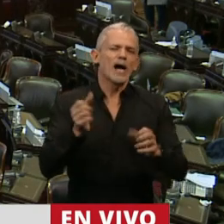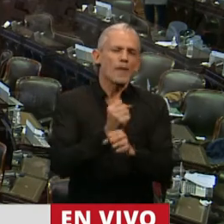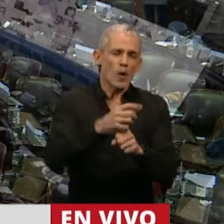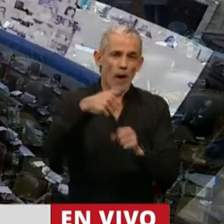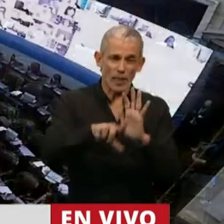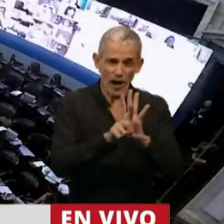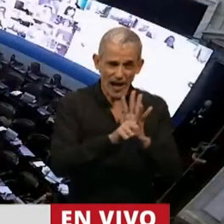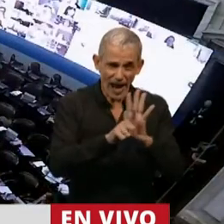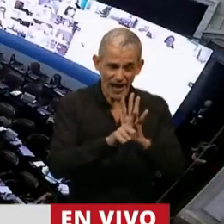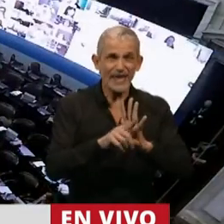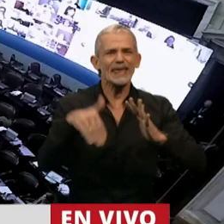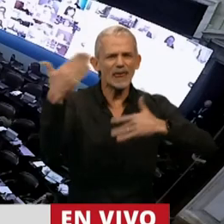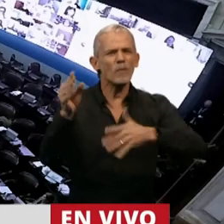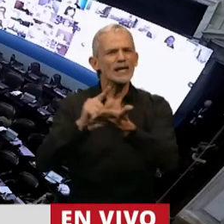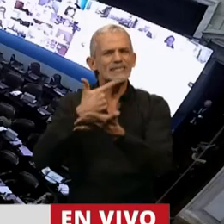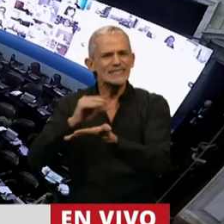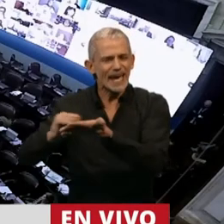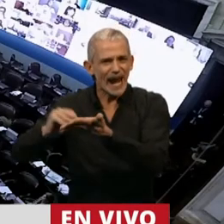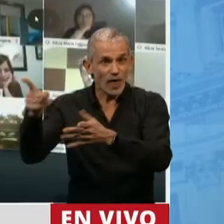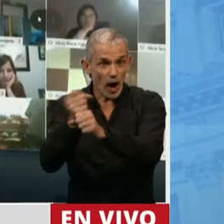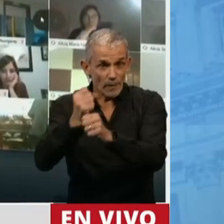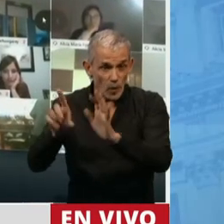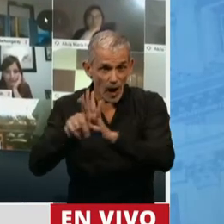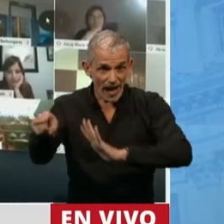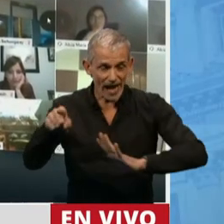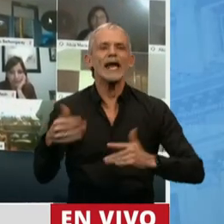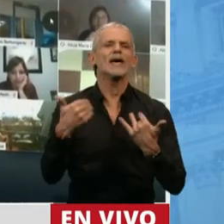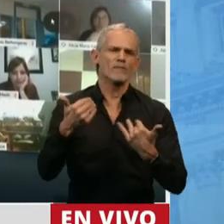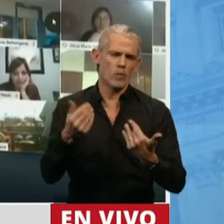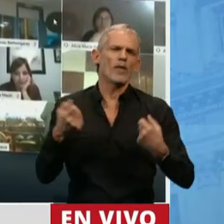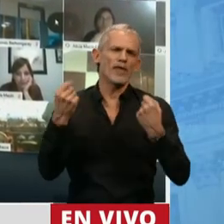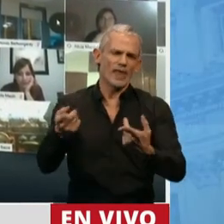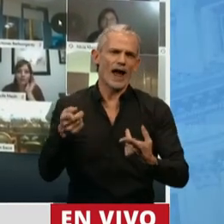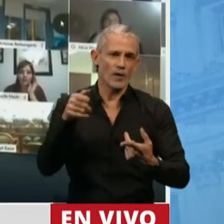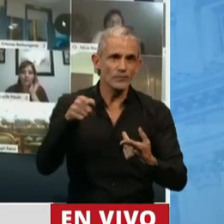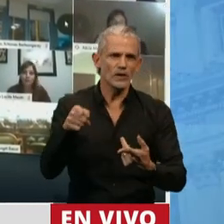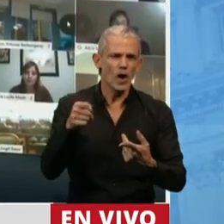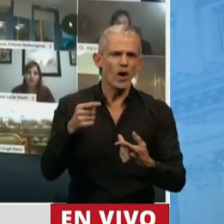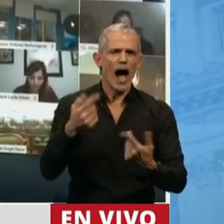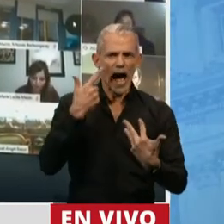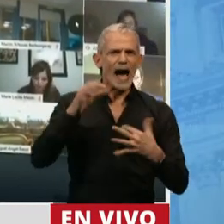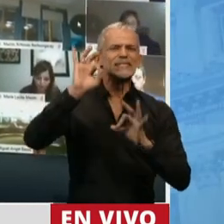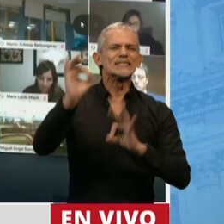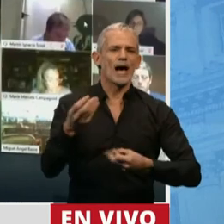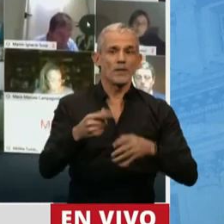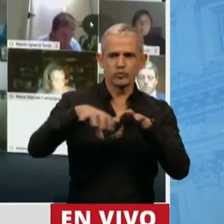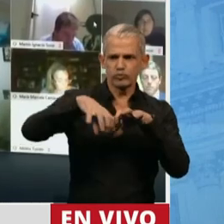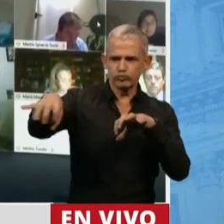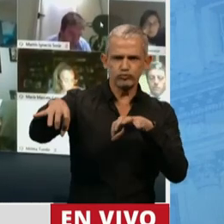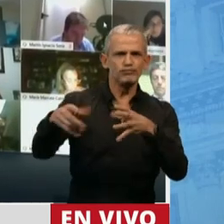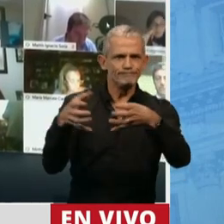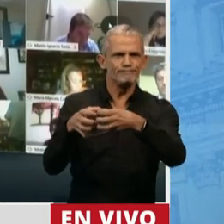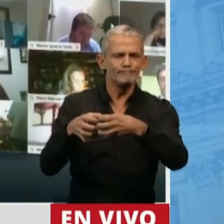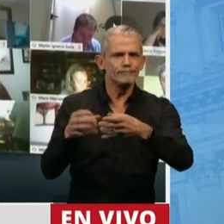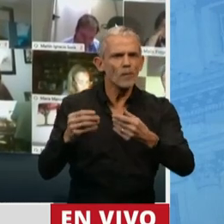sanción y la aprobación definitiva por el Senado, vamos a poder darle un destino de previsibilidad a un sector que